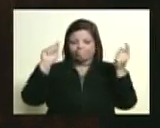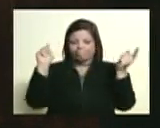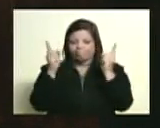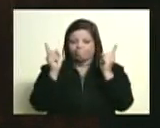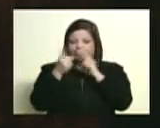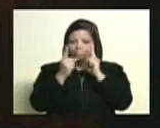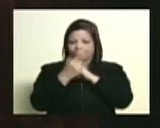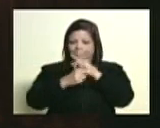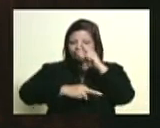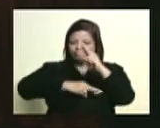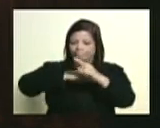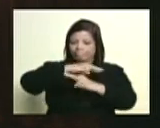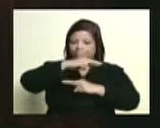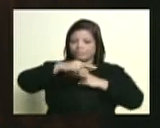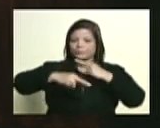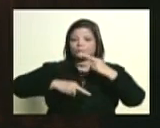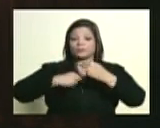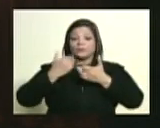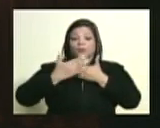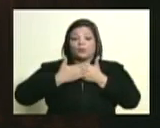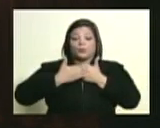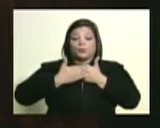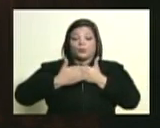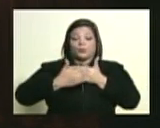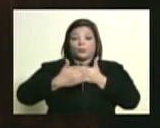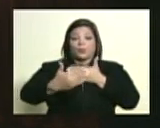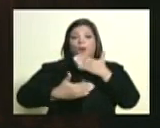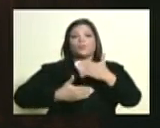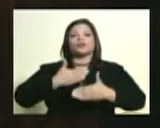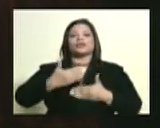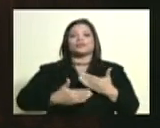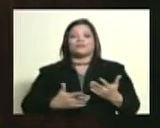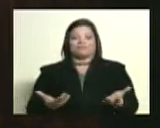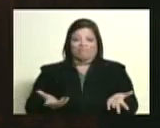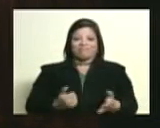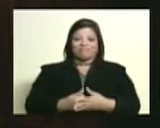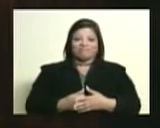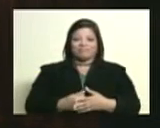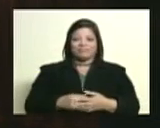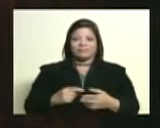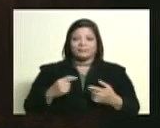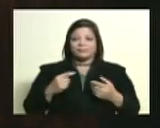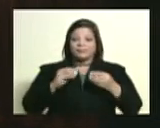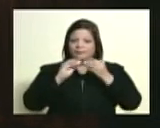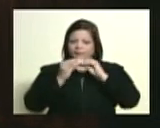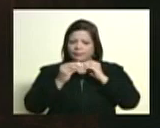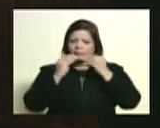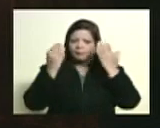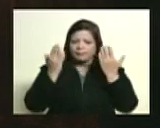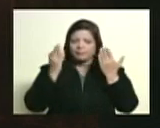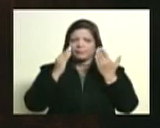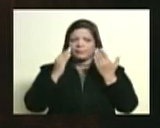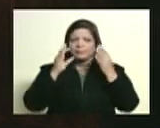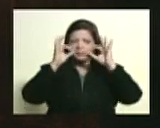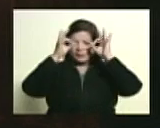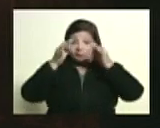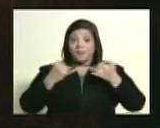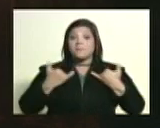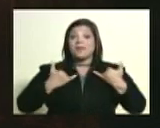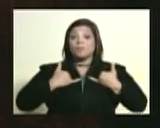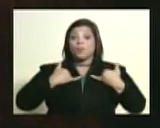radicalizando a lo largo del proceso luego hay ajustes es siempre una